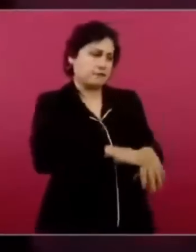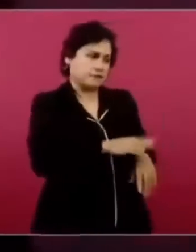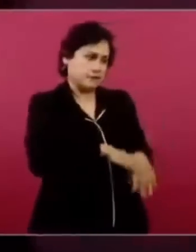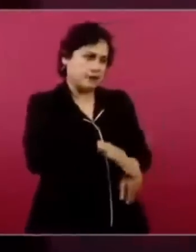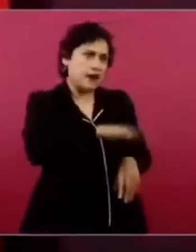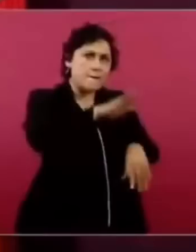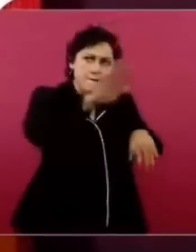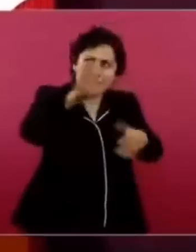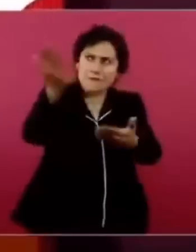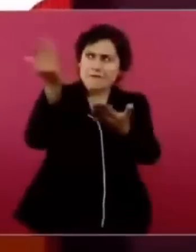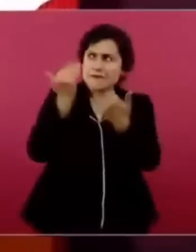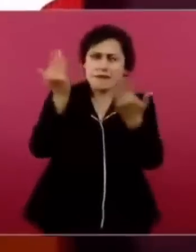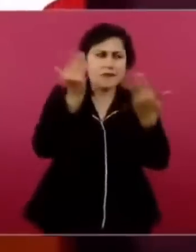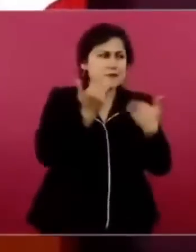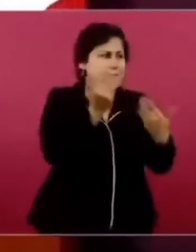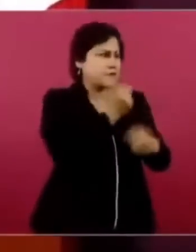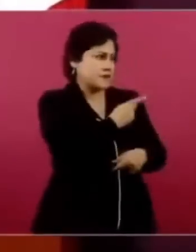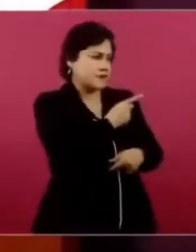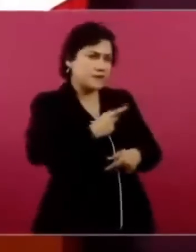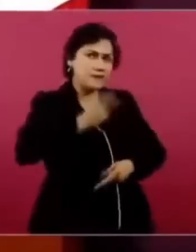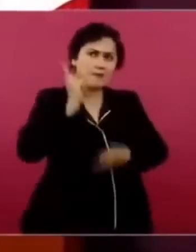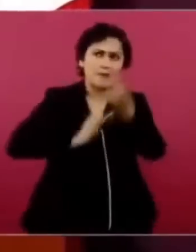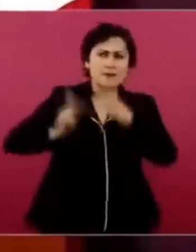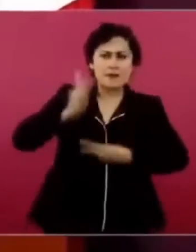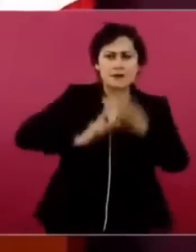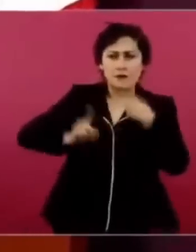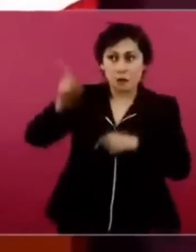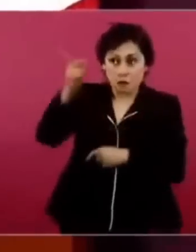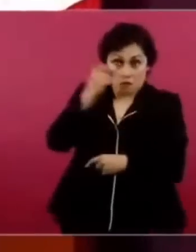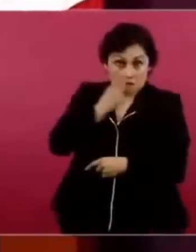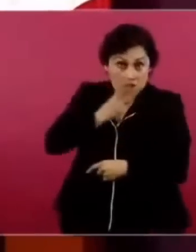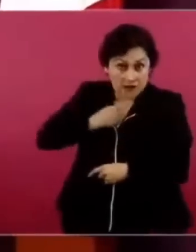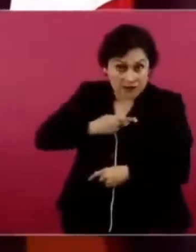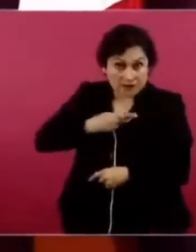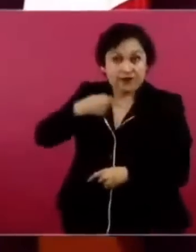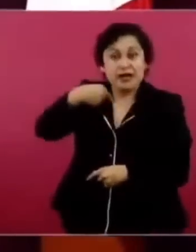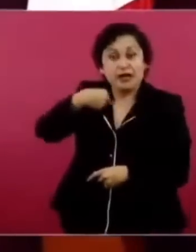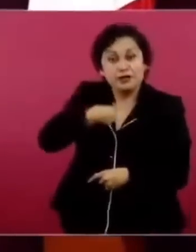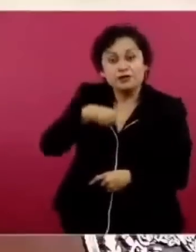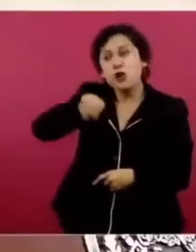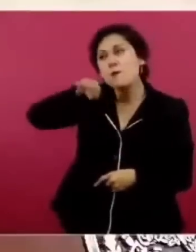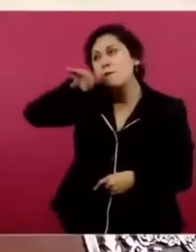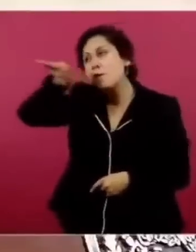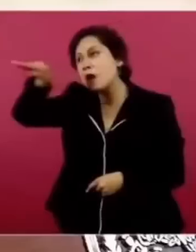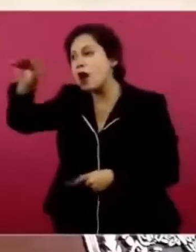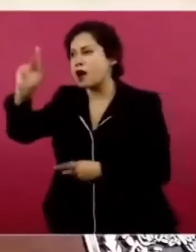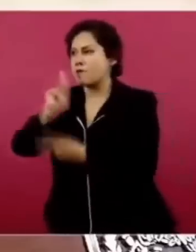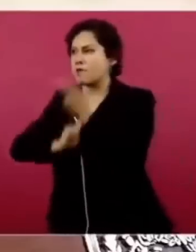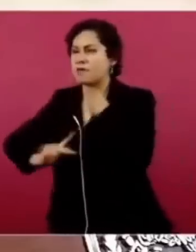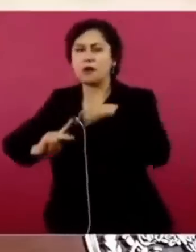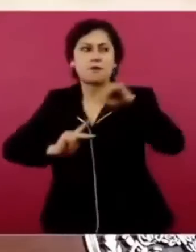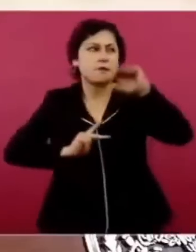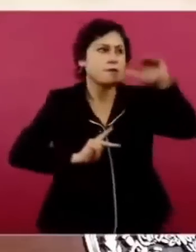que solicitara yo préstamos,